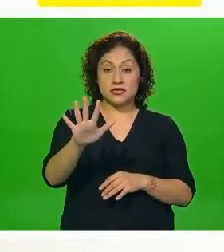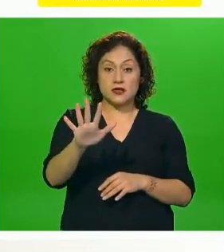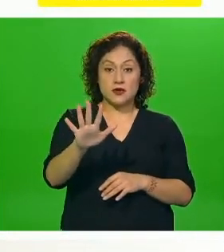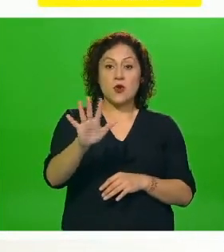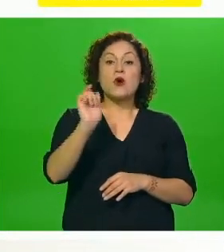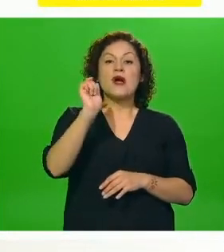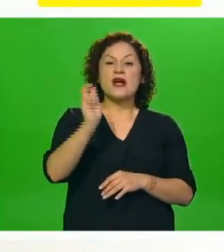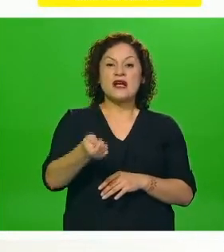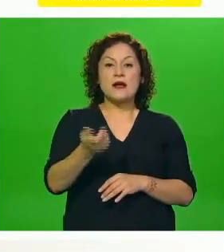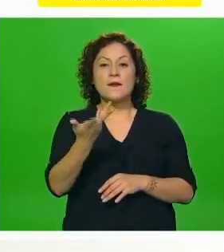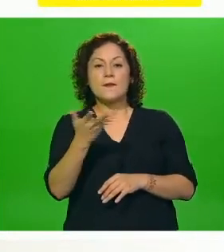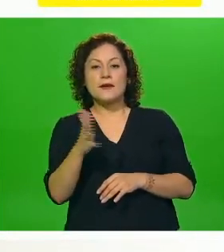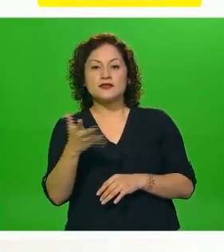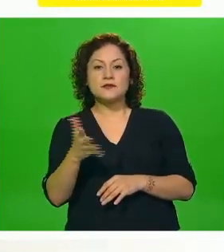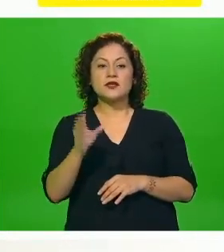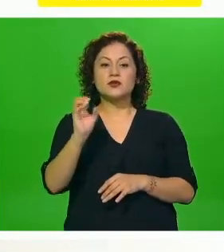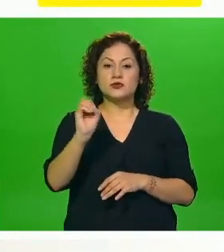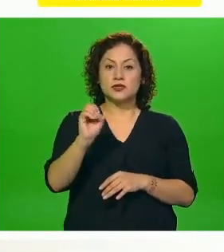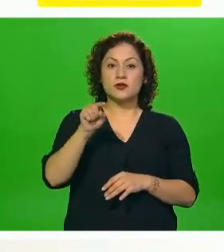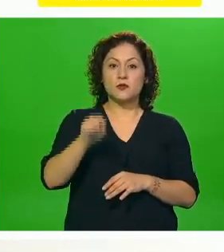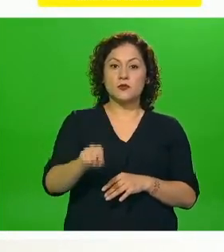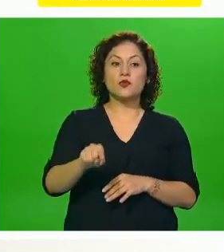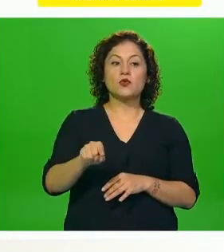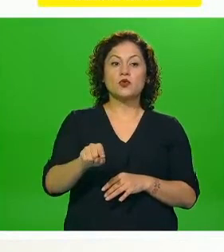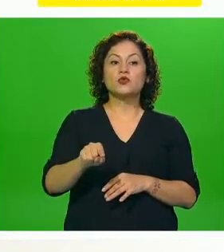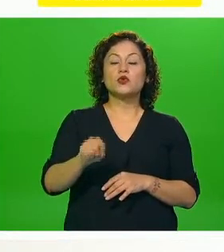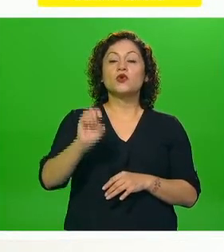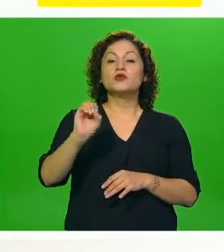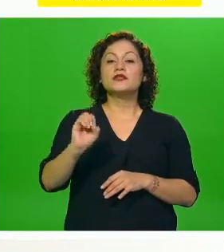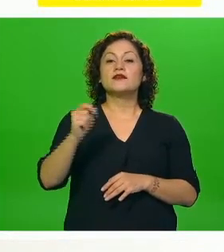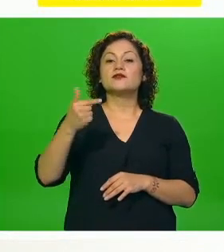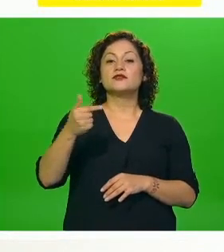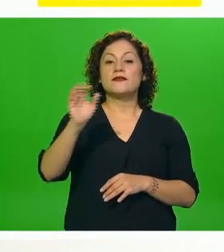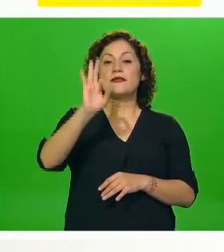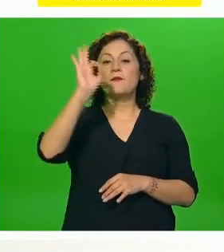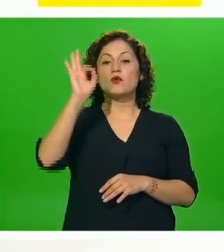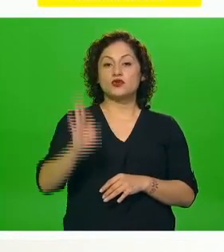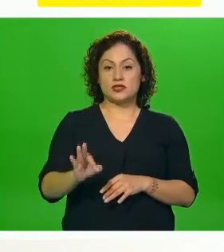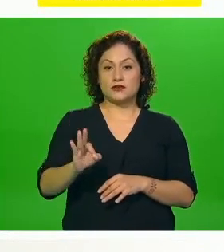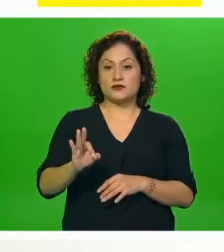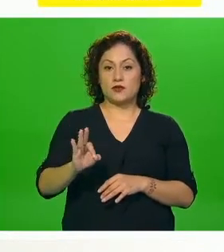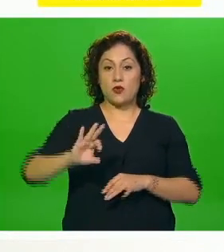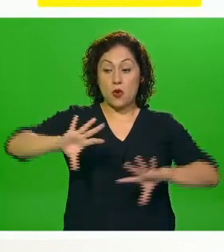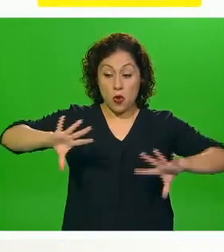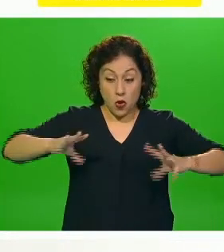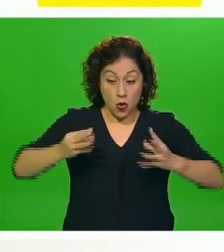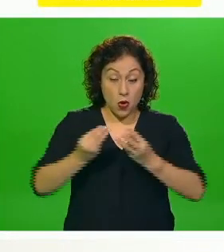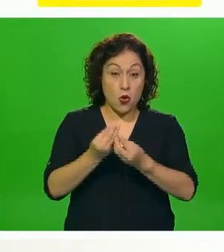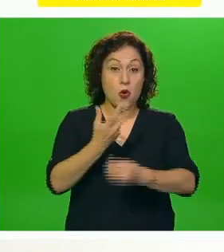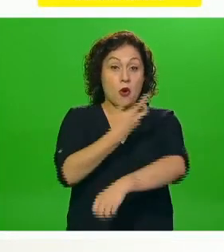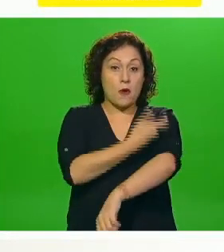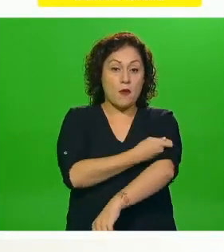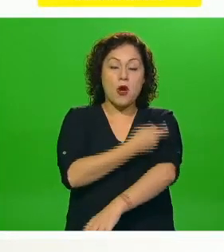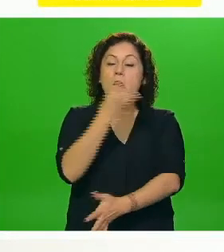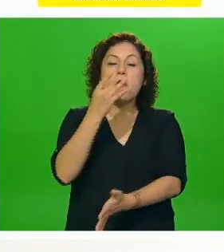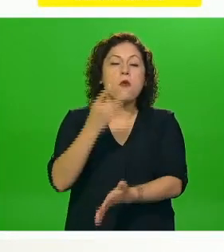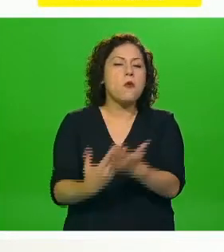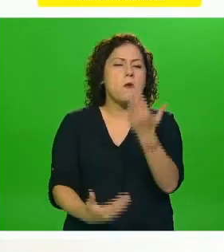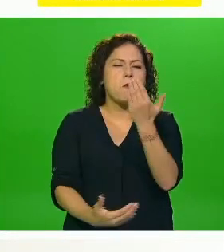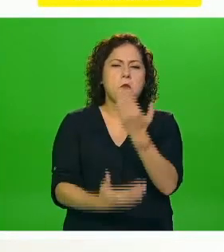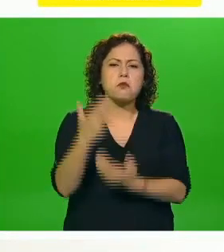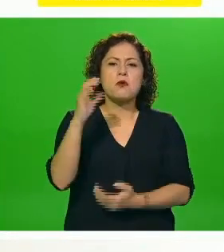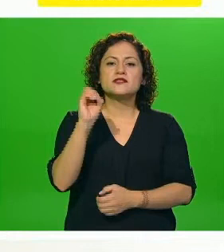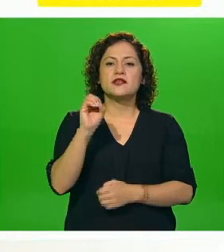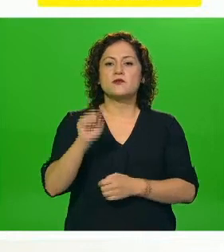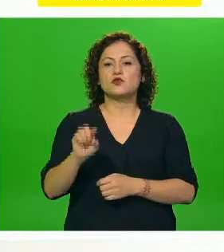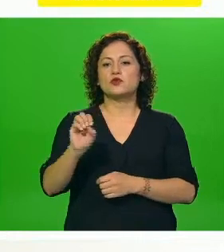representan el 0.07% del total de las dosis que hasta el momento se han aplicado y esto por